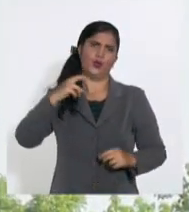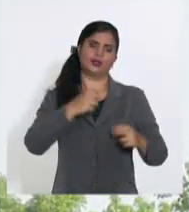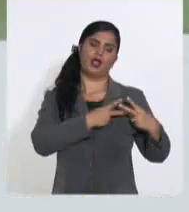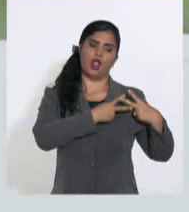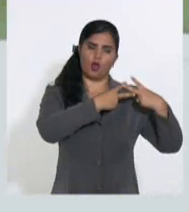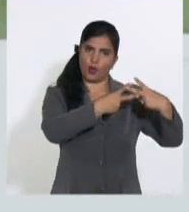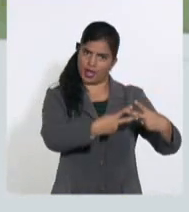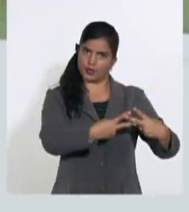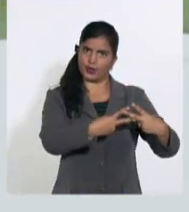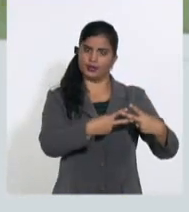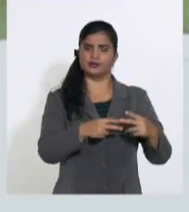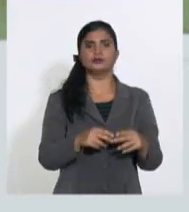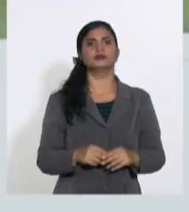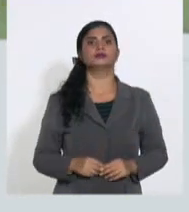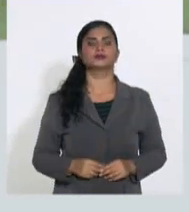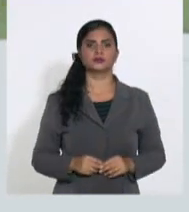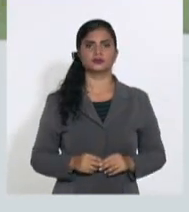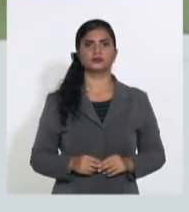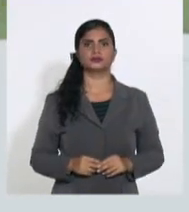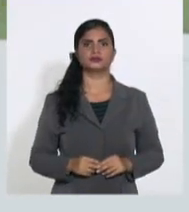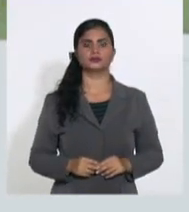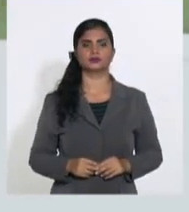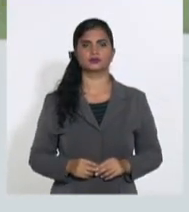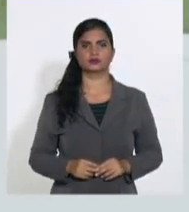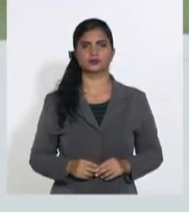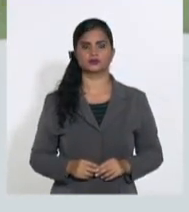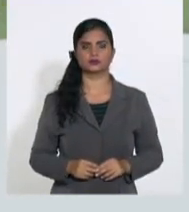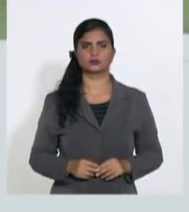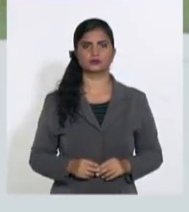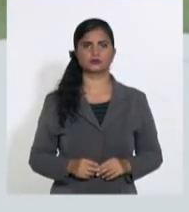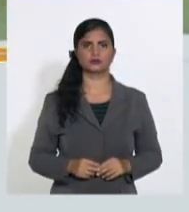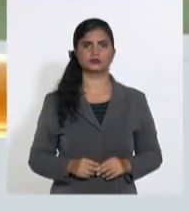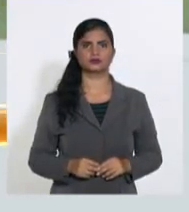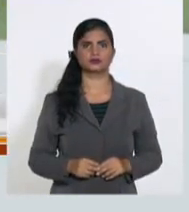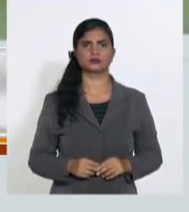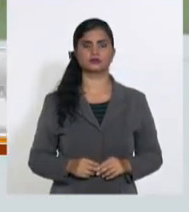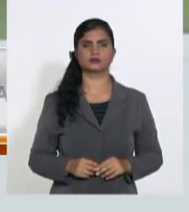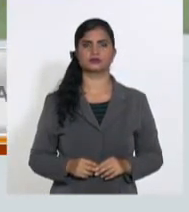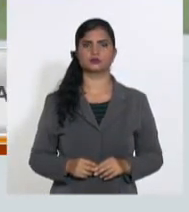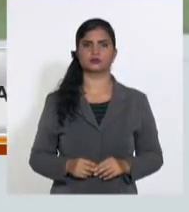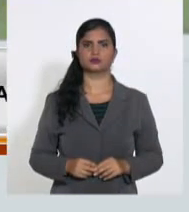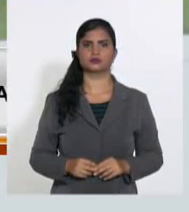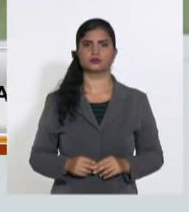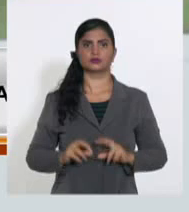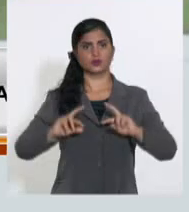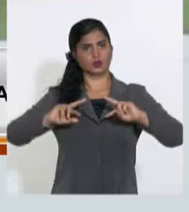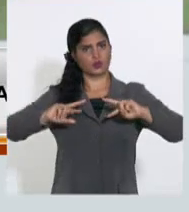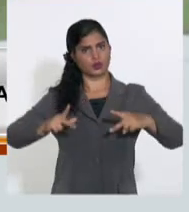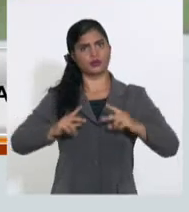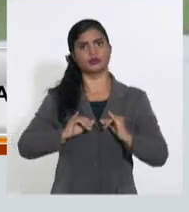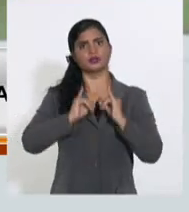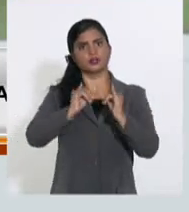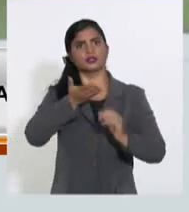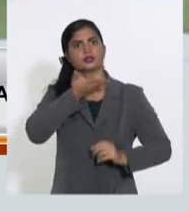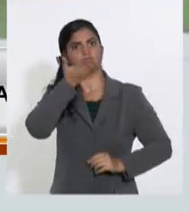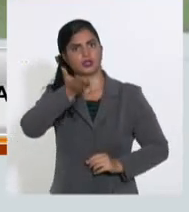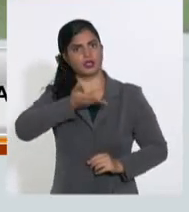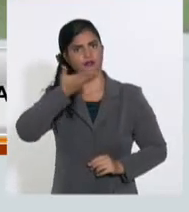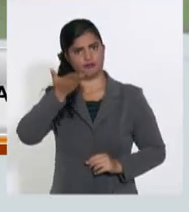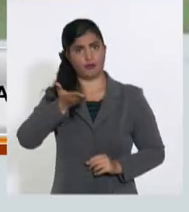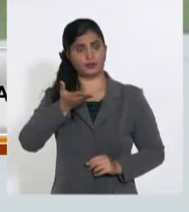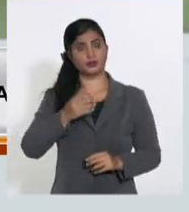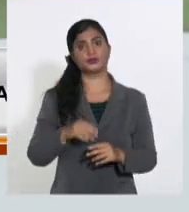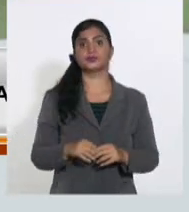por su pueblo y por un colectivo vanguardia nacional, les repetimos, tal como sentenció